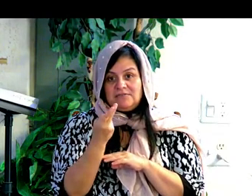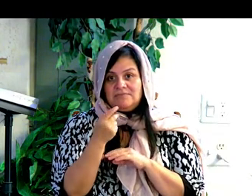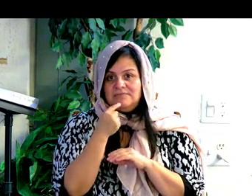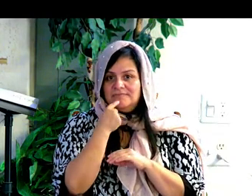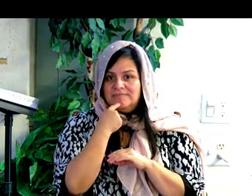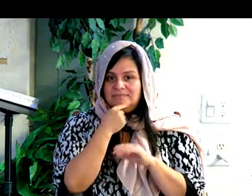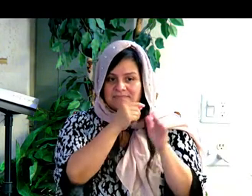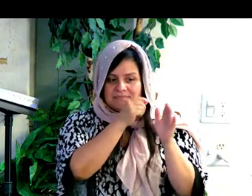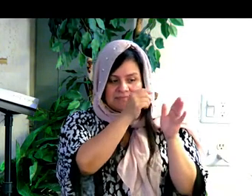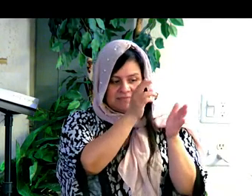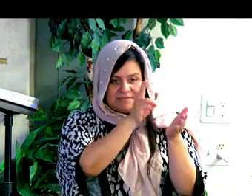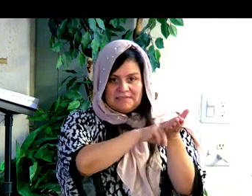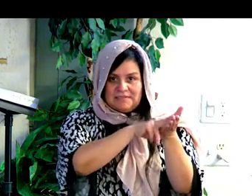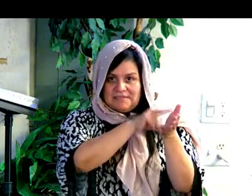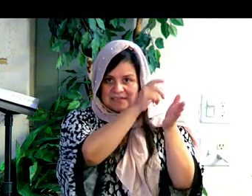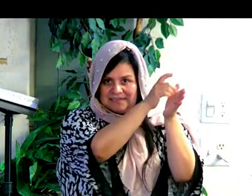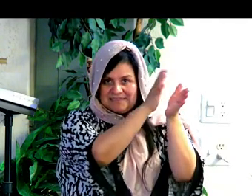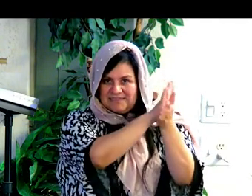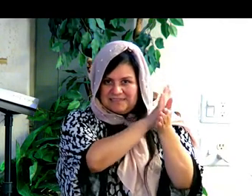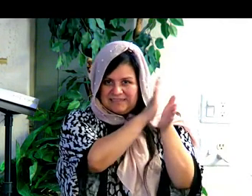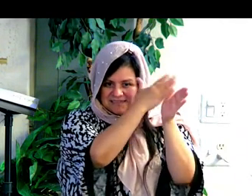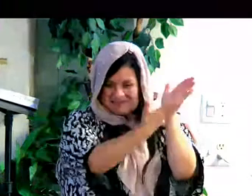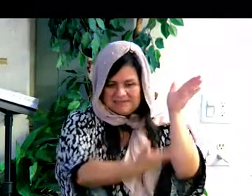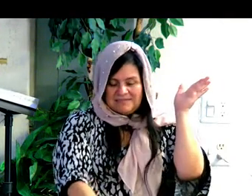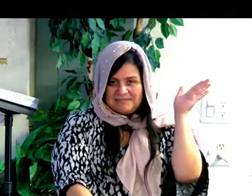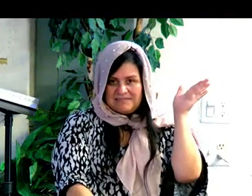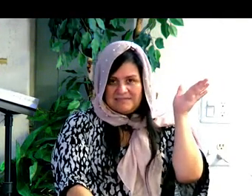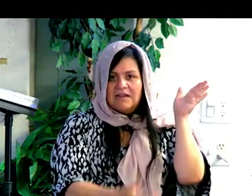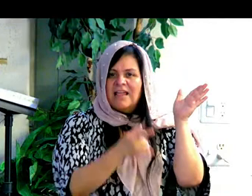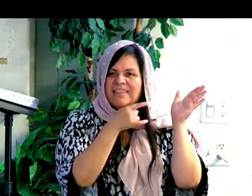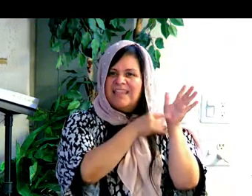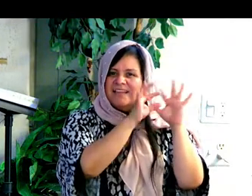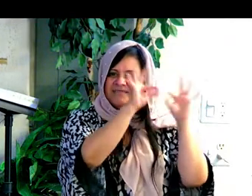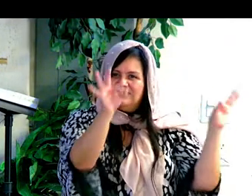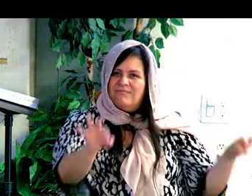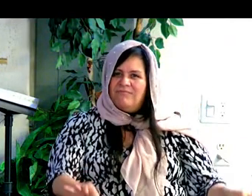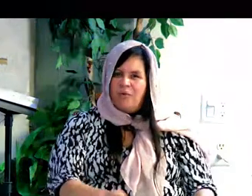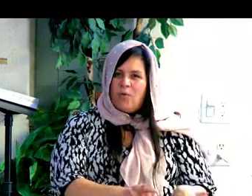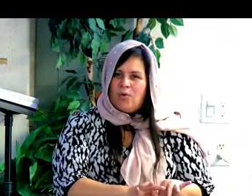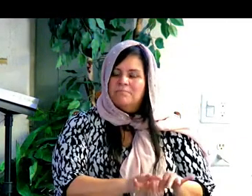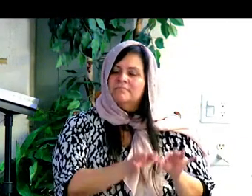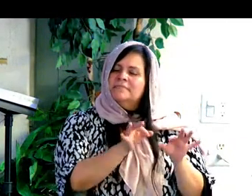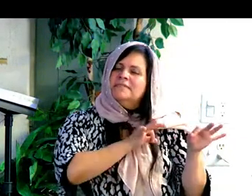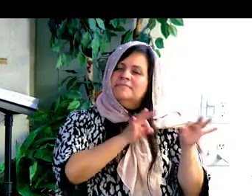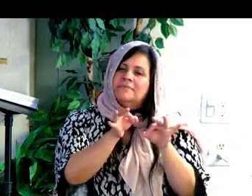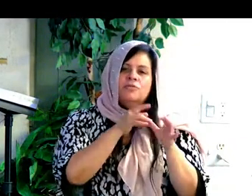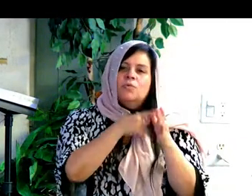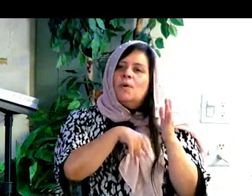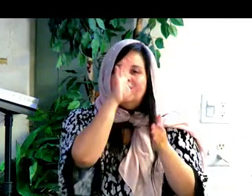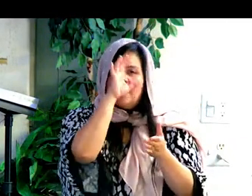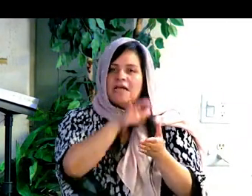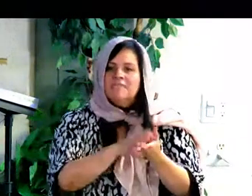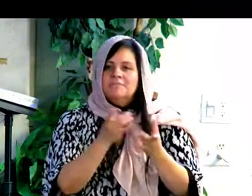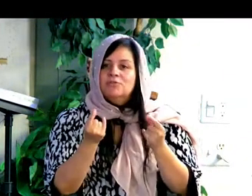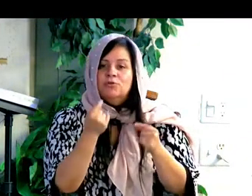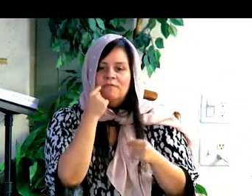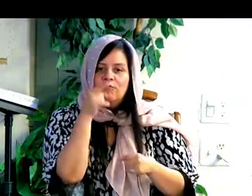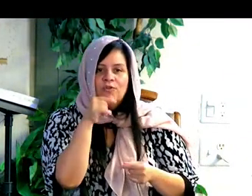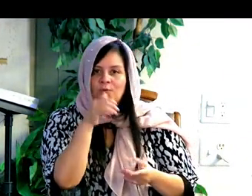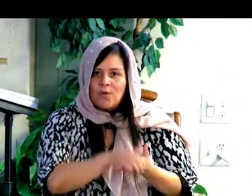Y la ketubah o ese contrato de matrimonio dice lo que el esposo va a hacer para la esposa.